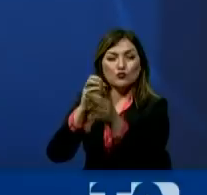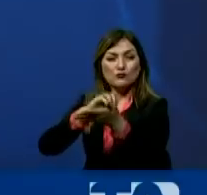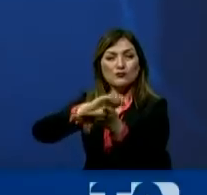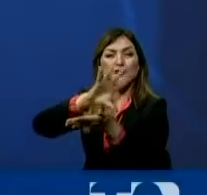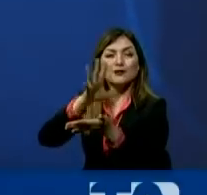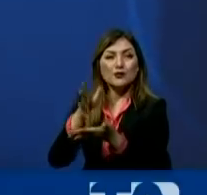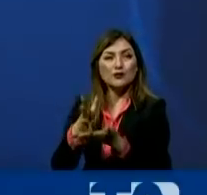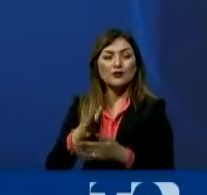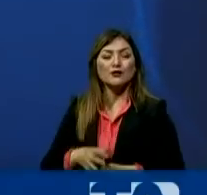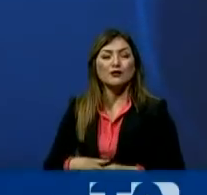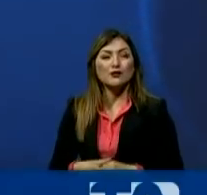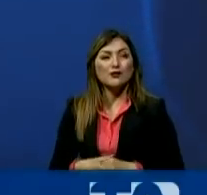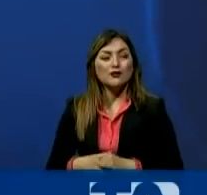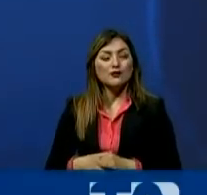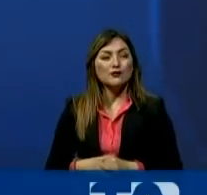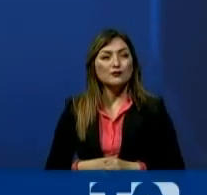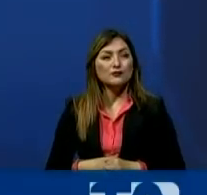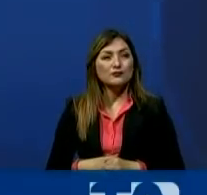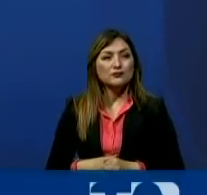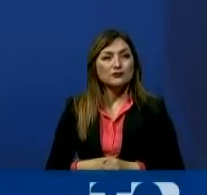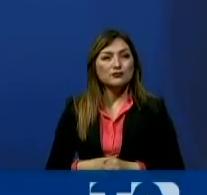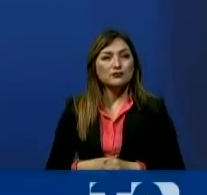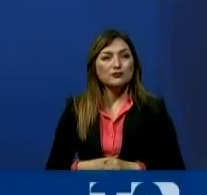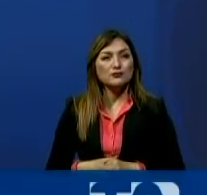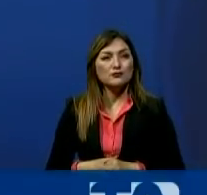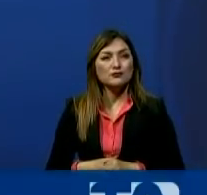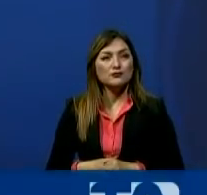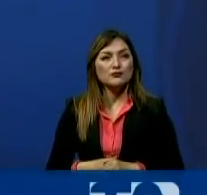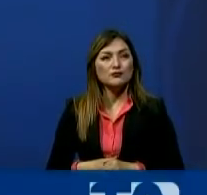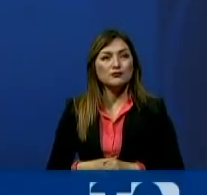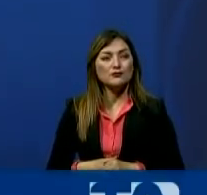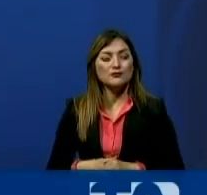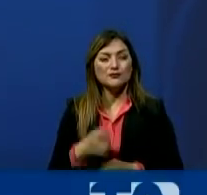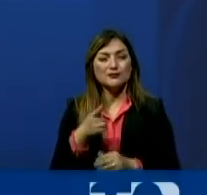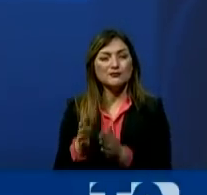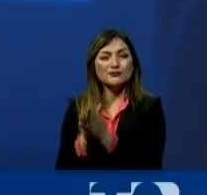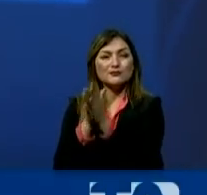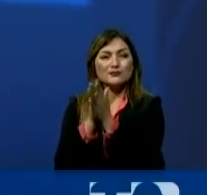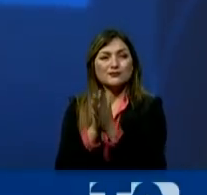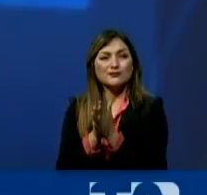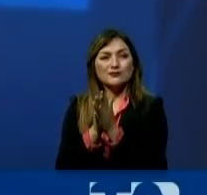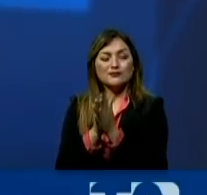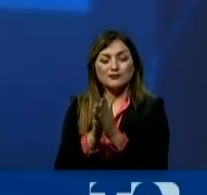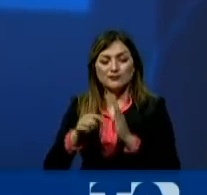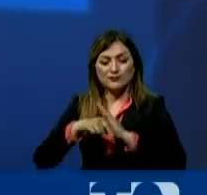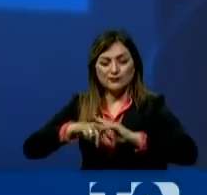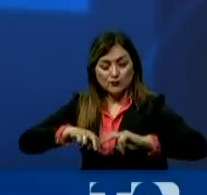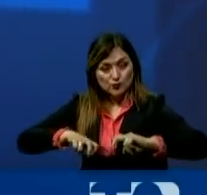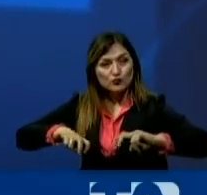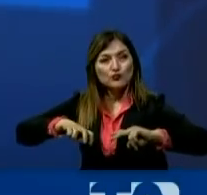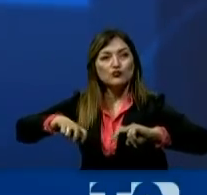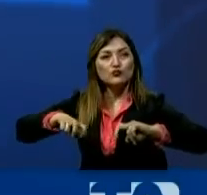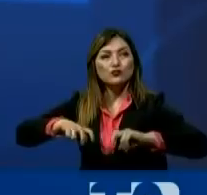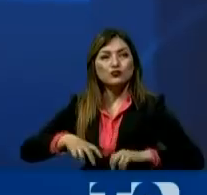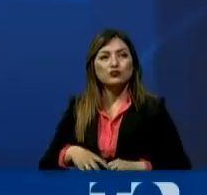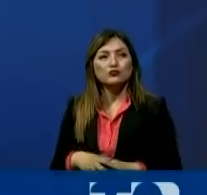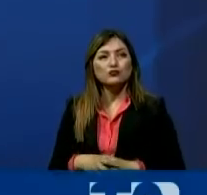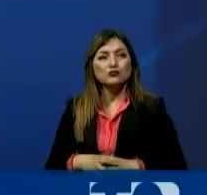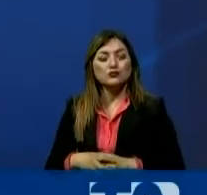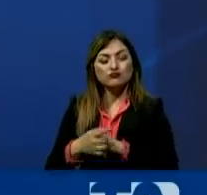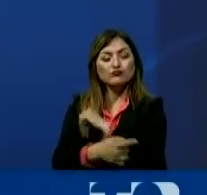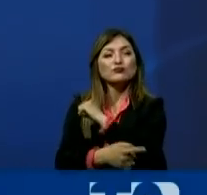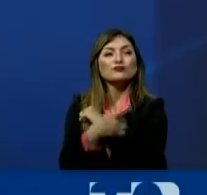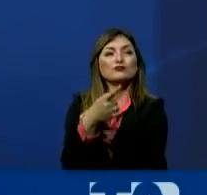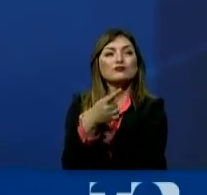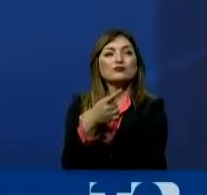Función Legislativa prevé que la solicitud de investigación y de